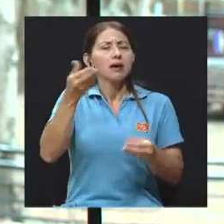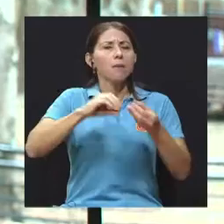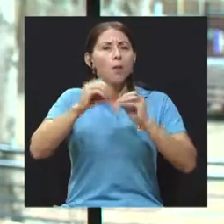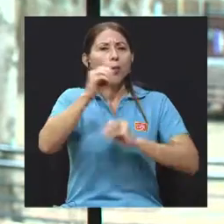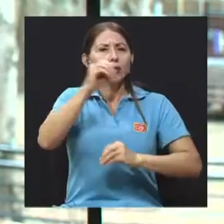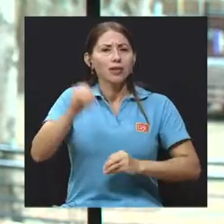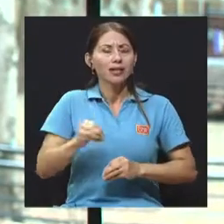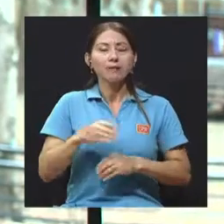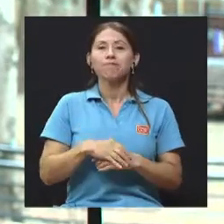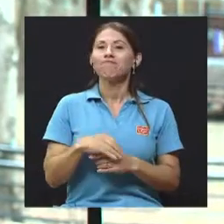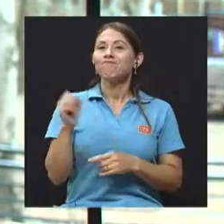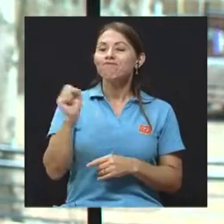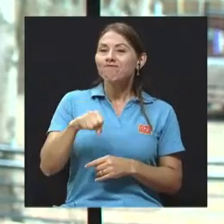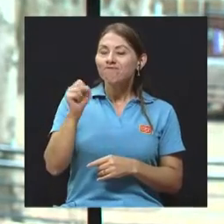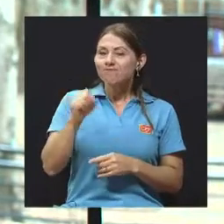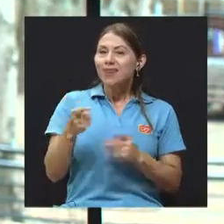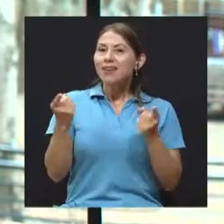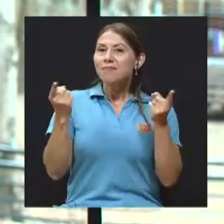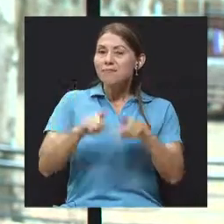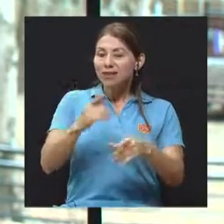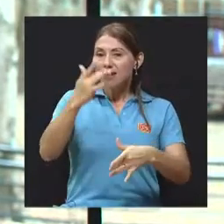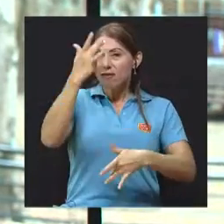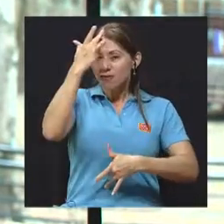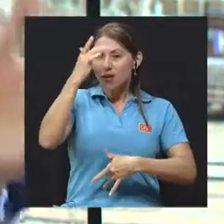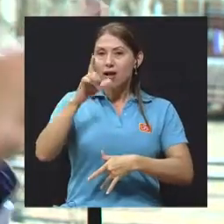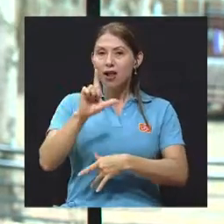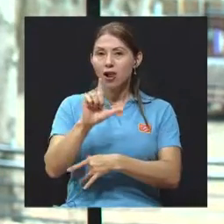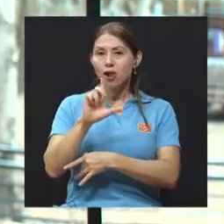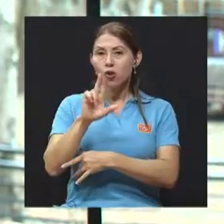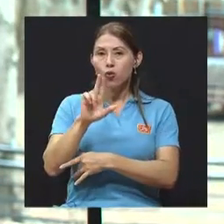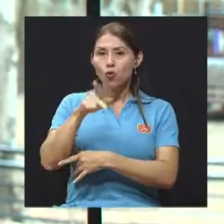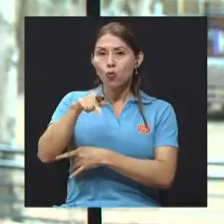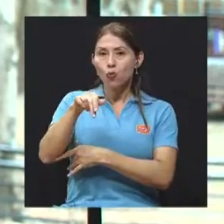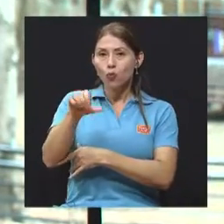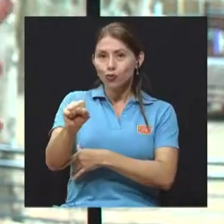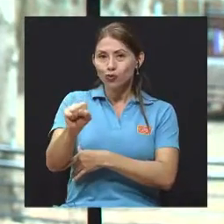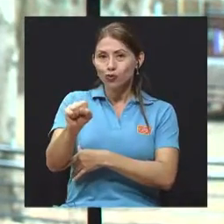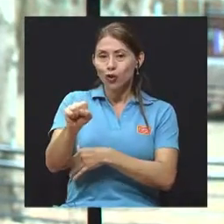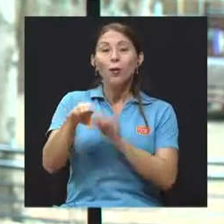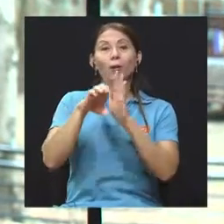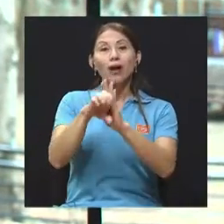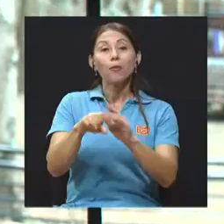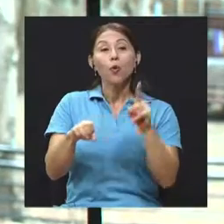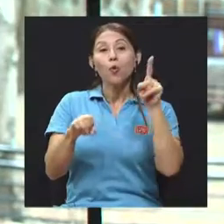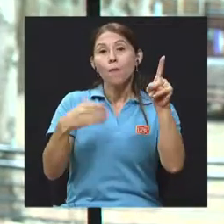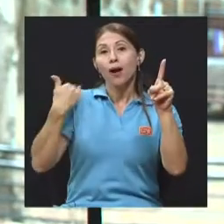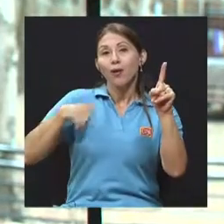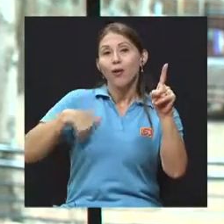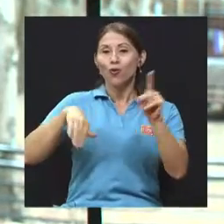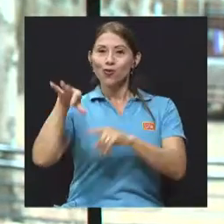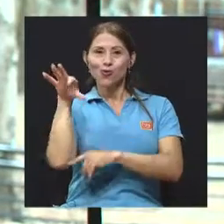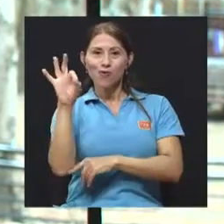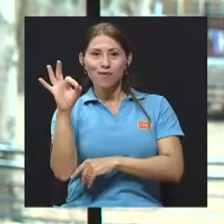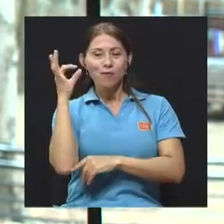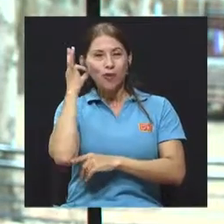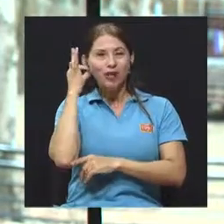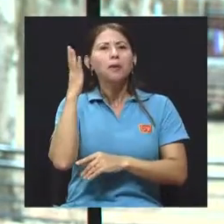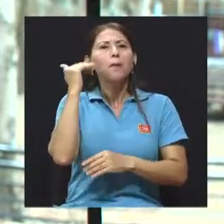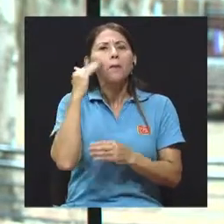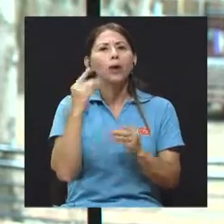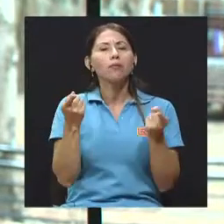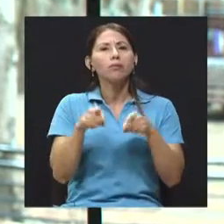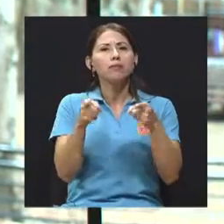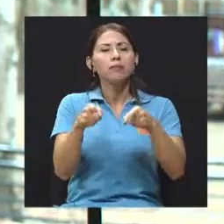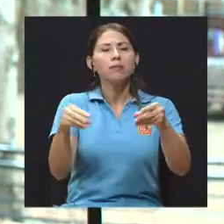parte de por qué es mucho más frecuente mujeres, que es nueve veces más frecuente que varones, nueve mujeres por cada varón, se debe a la presencia de los